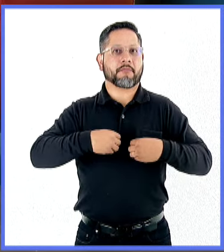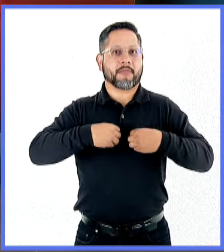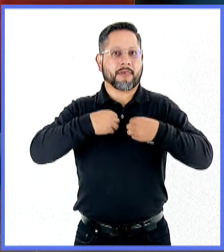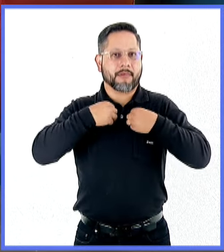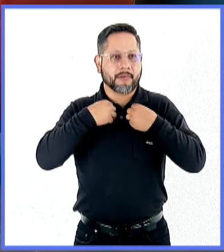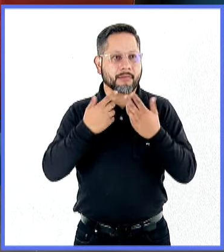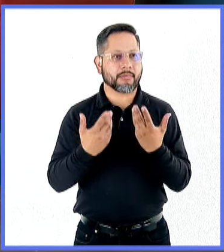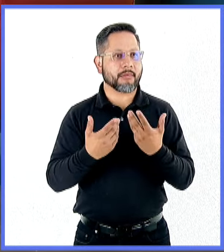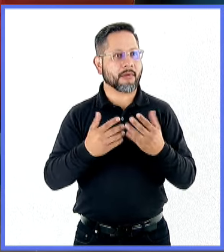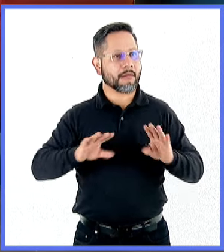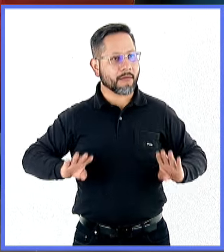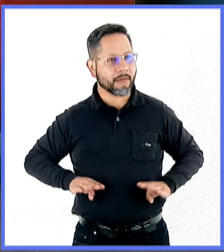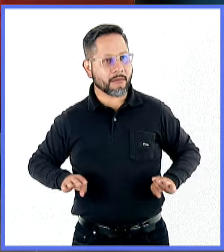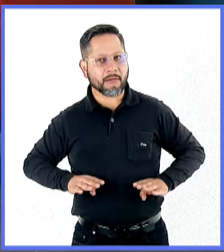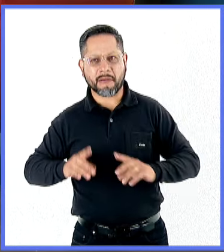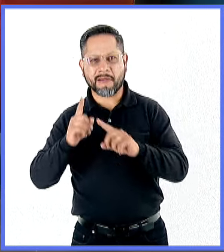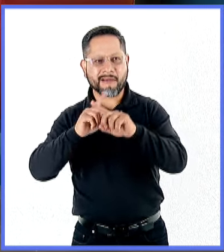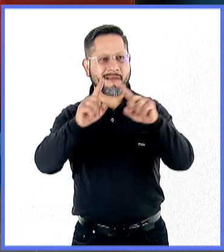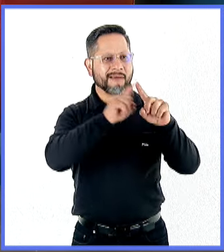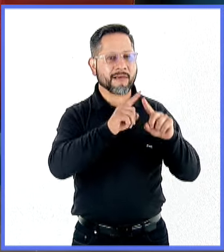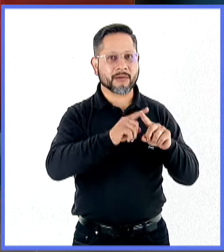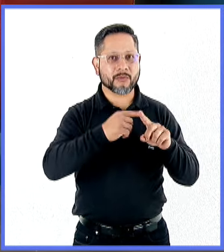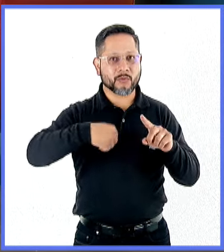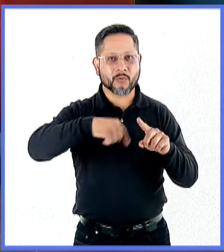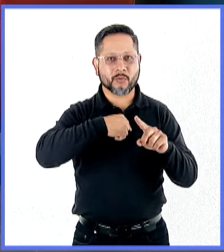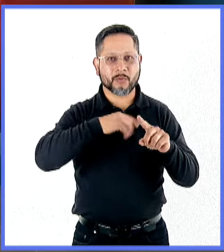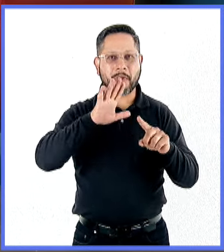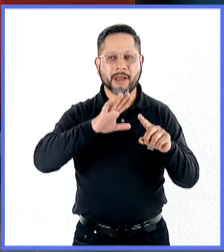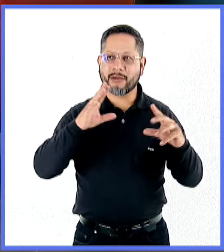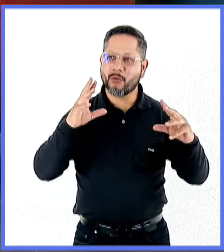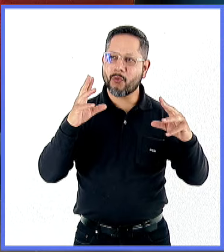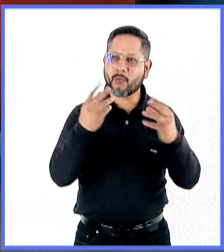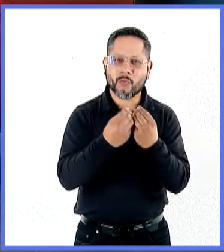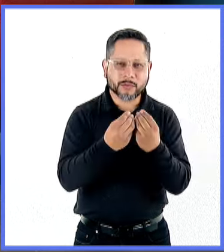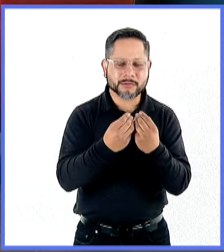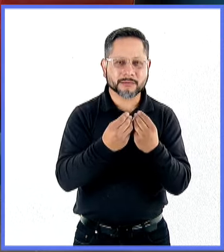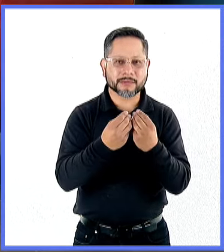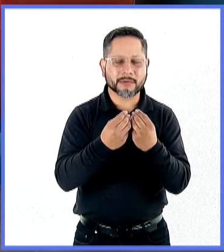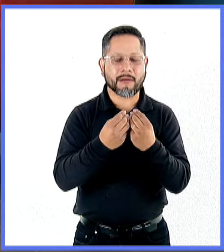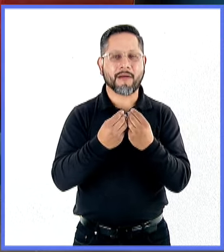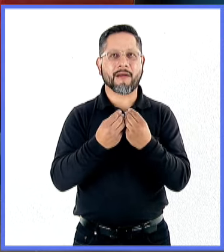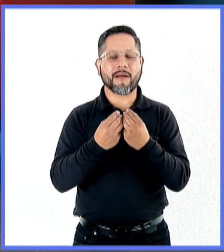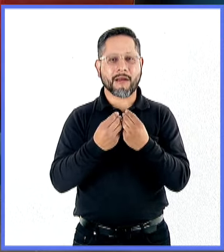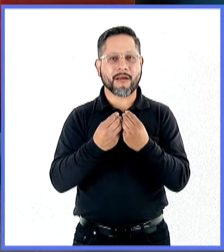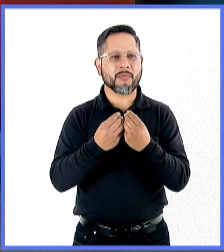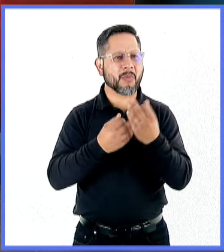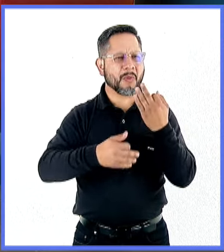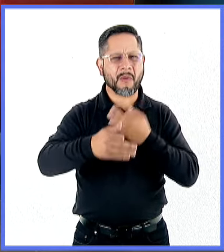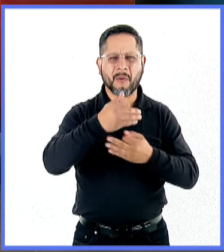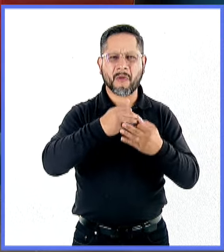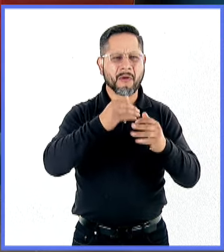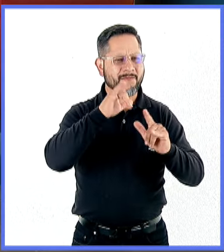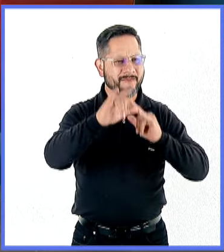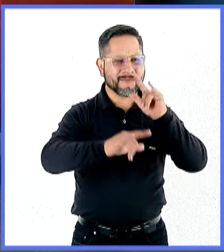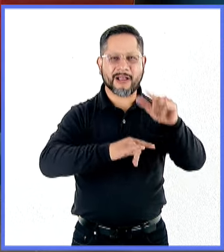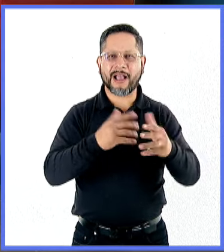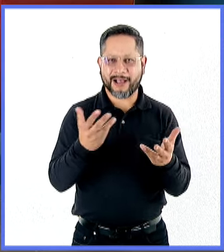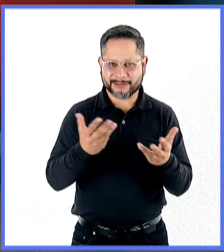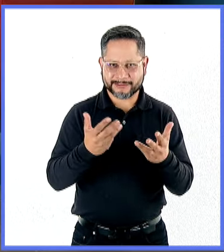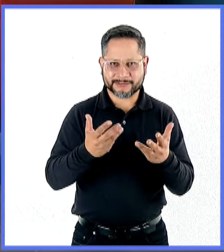caracteres, etc. Y eso es bueno y casi todas las ferias se han ido por ahí siempre.